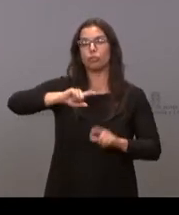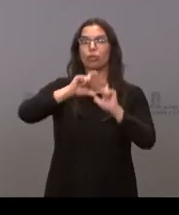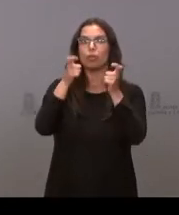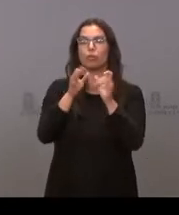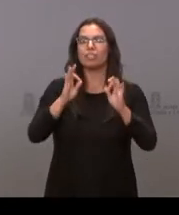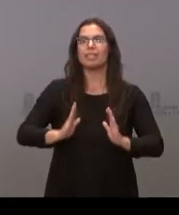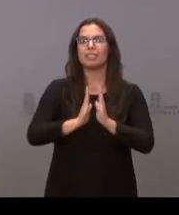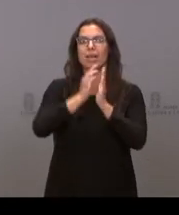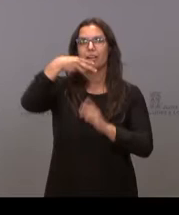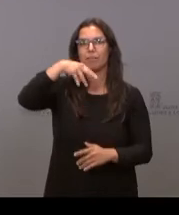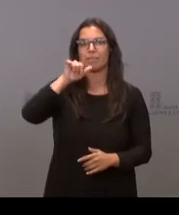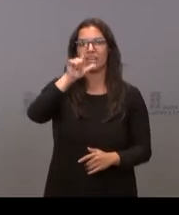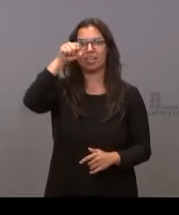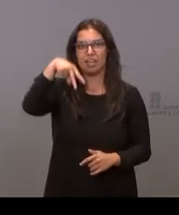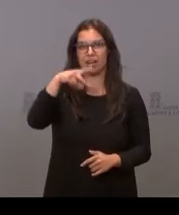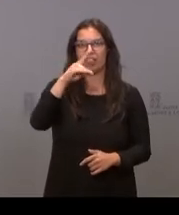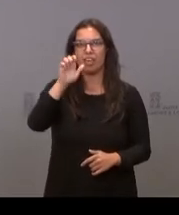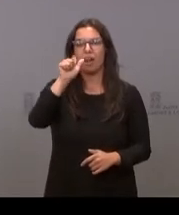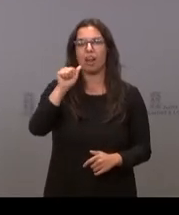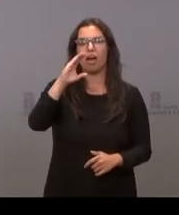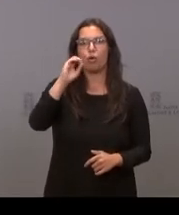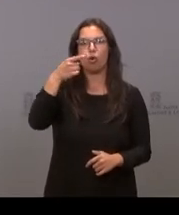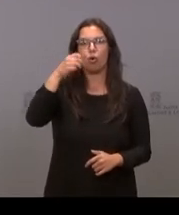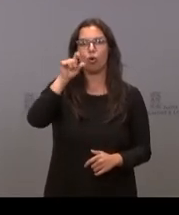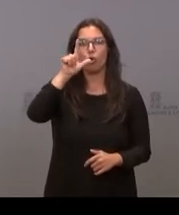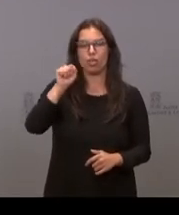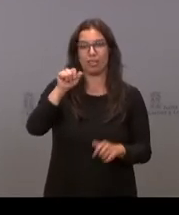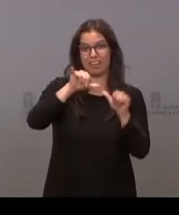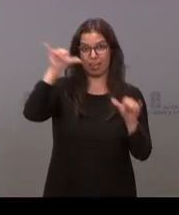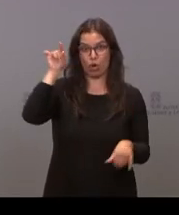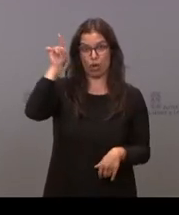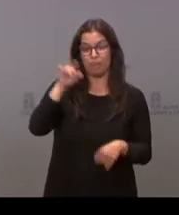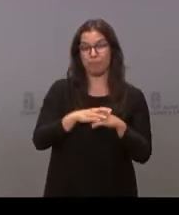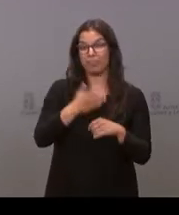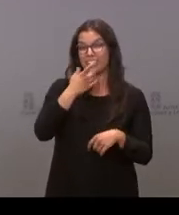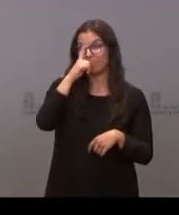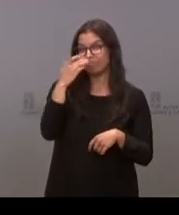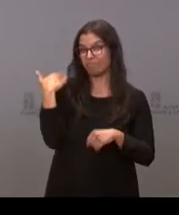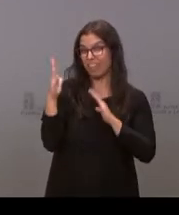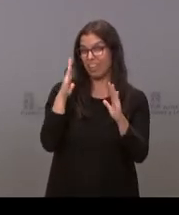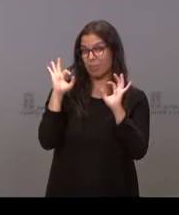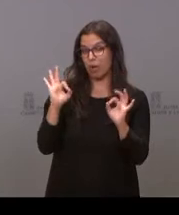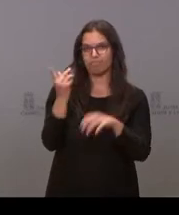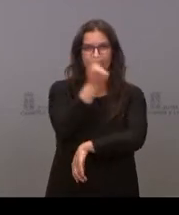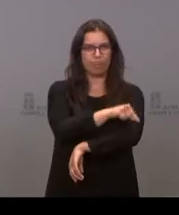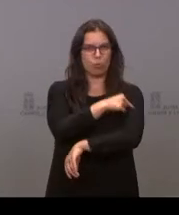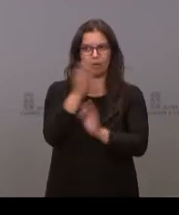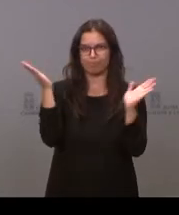la Cogolla, en La Rioja. Entonces, si recordamos cómo estábamos, no existía vacuna,